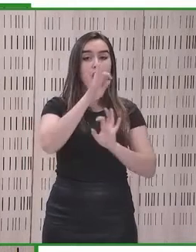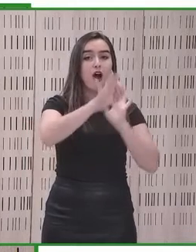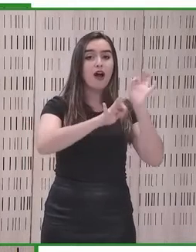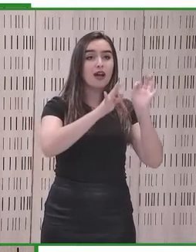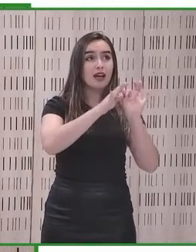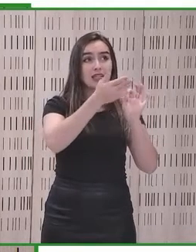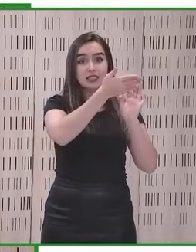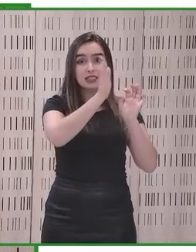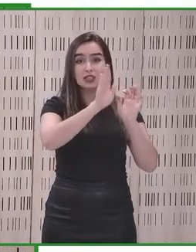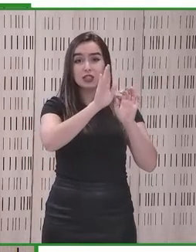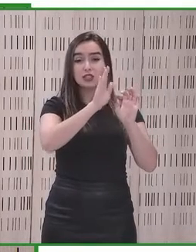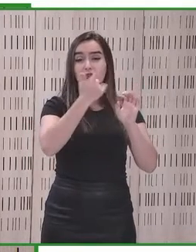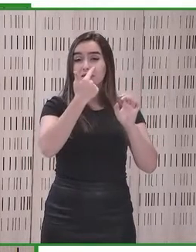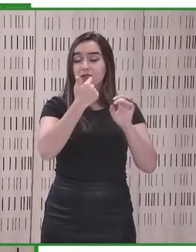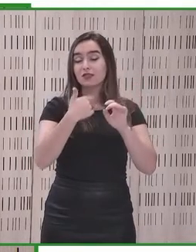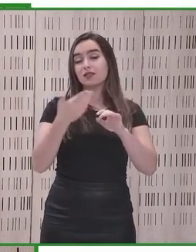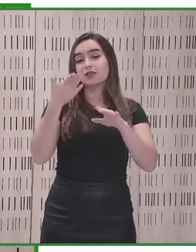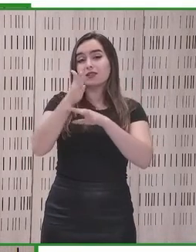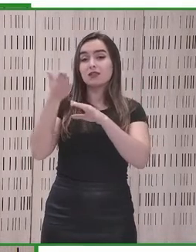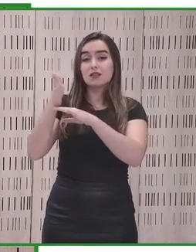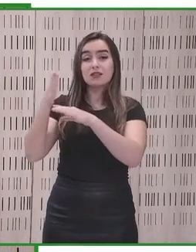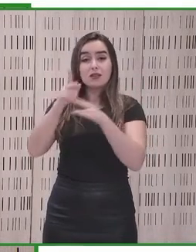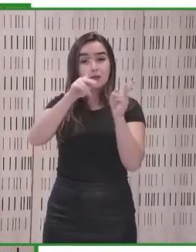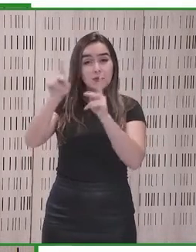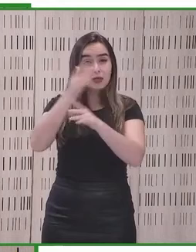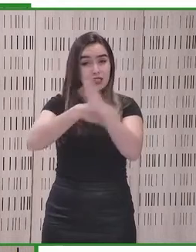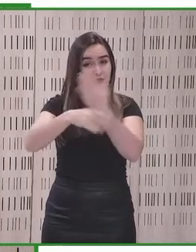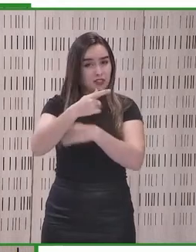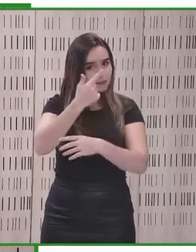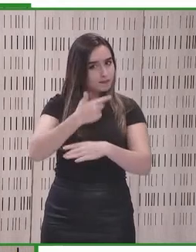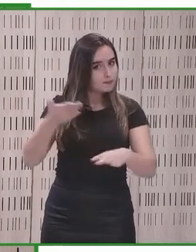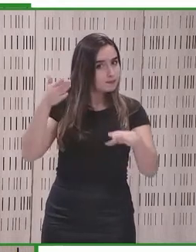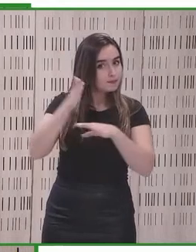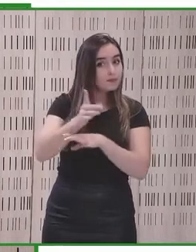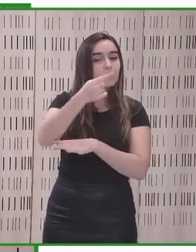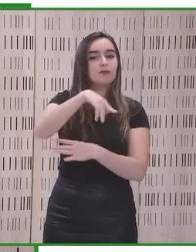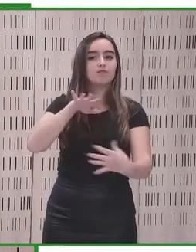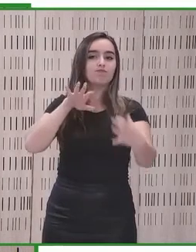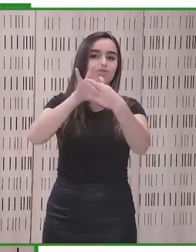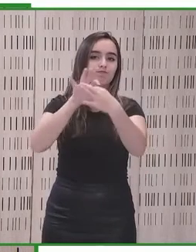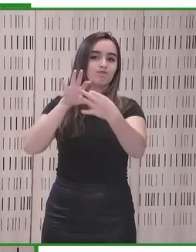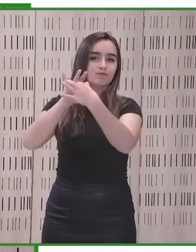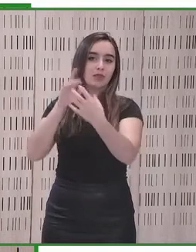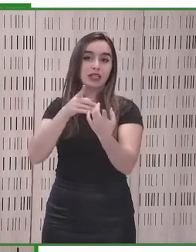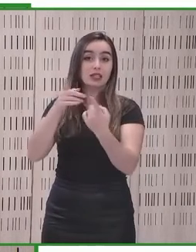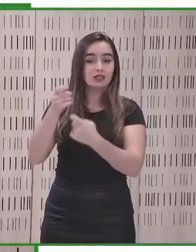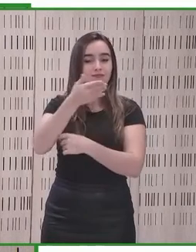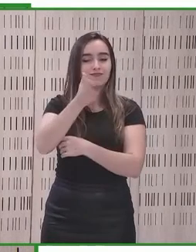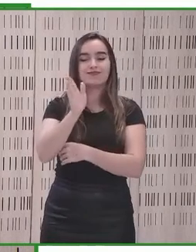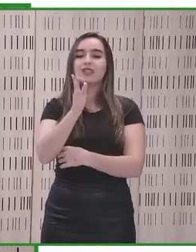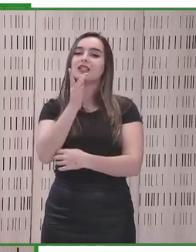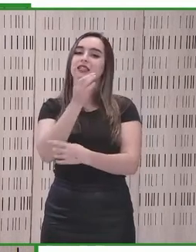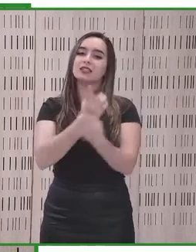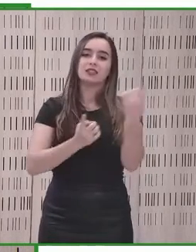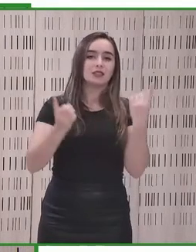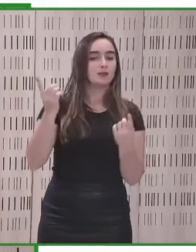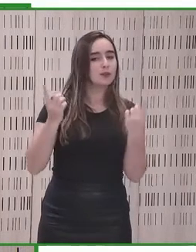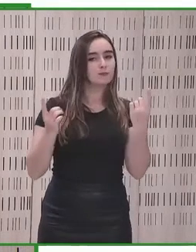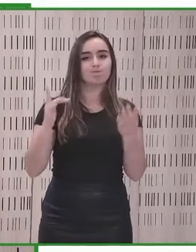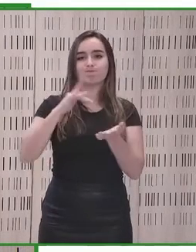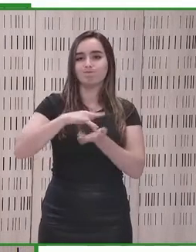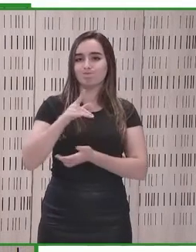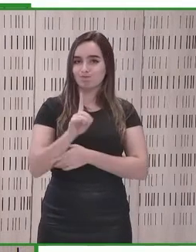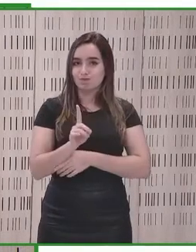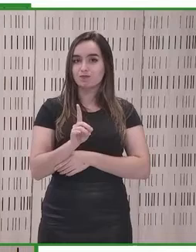representativas de las personas con discapacidad. Y esto no siempre se da. Este es también